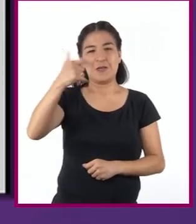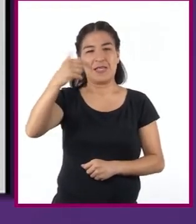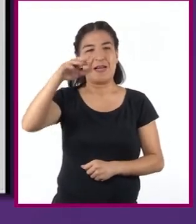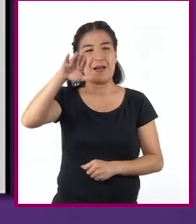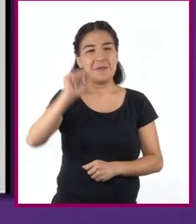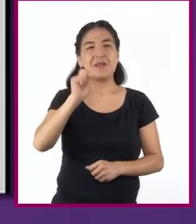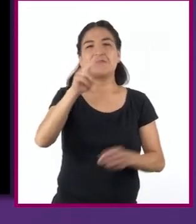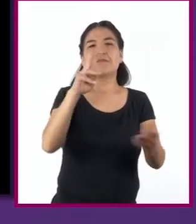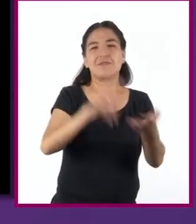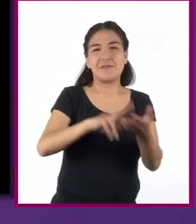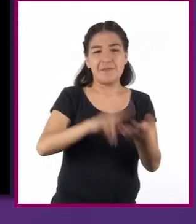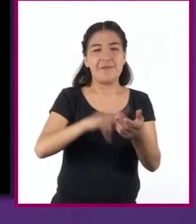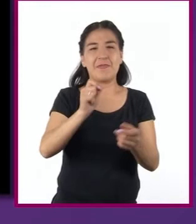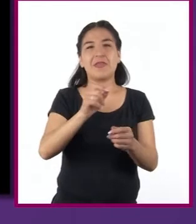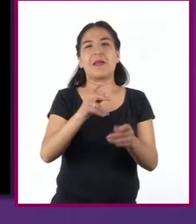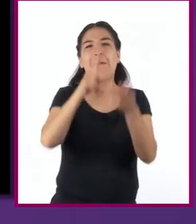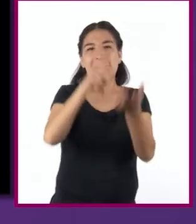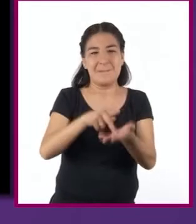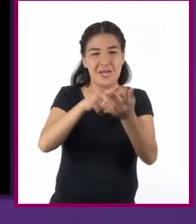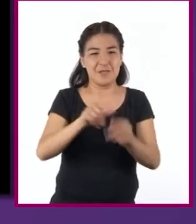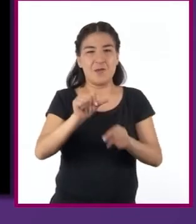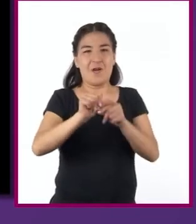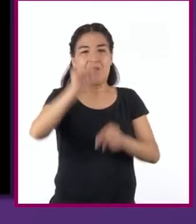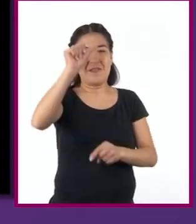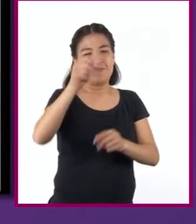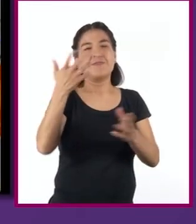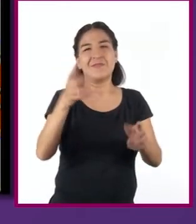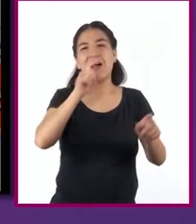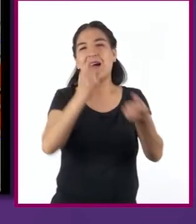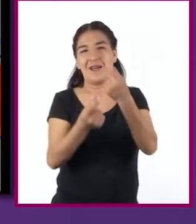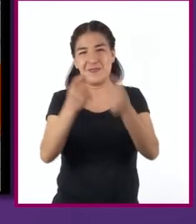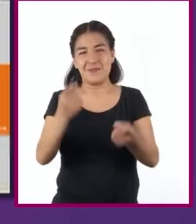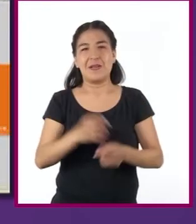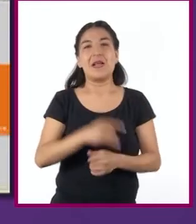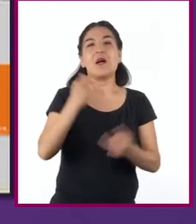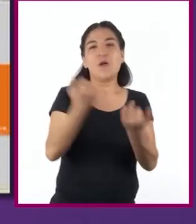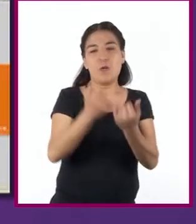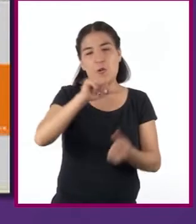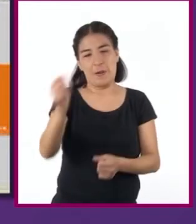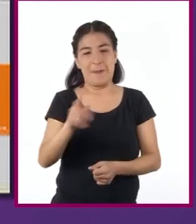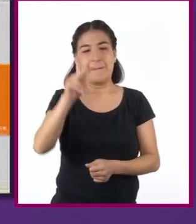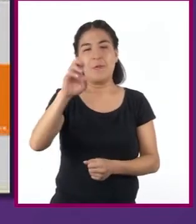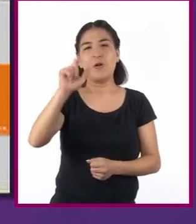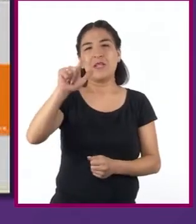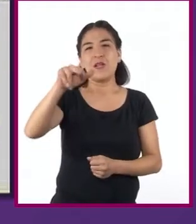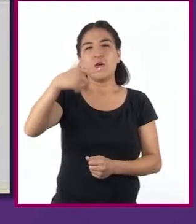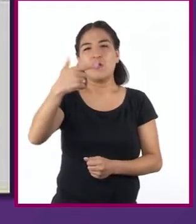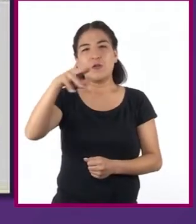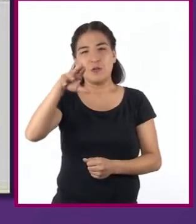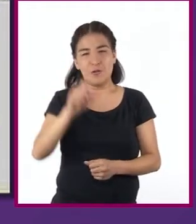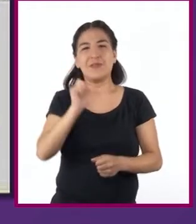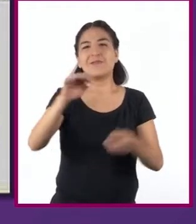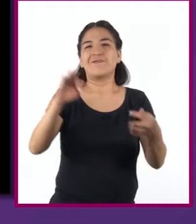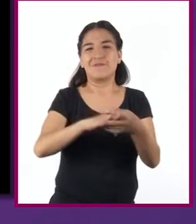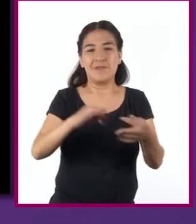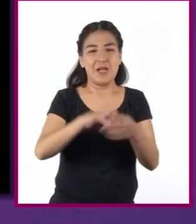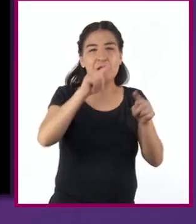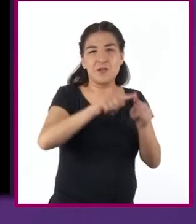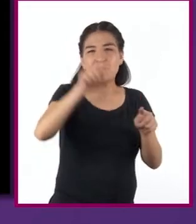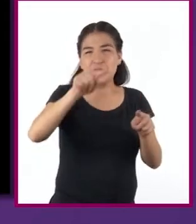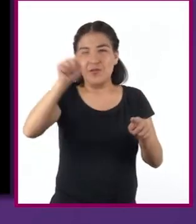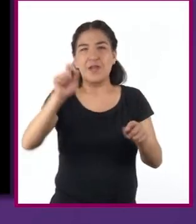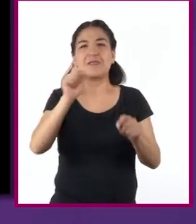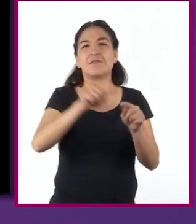variable, como el peso o la altura, en determinados casos, mientras que el polígono de frecuencias se utiliza cuando se desean